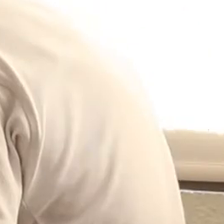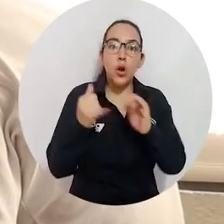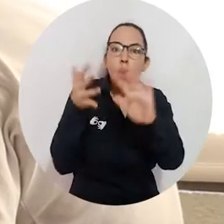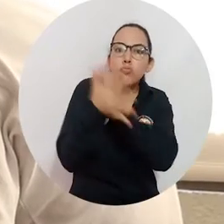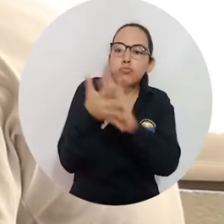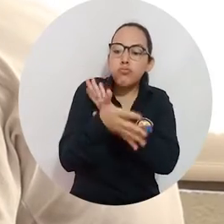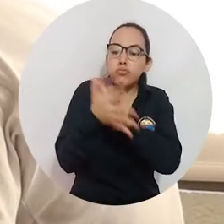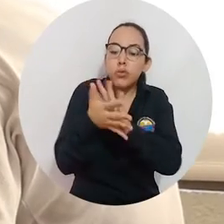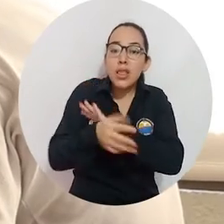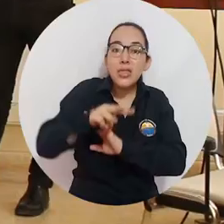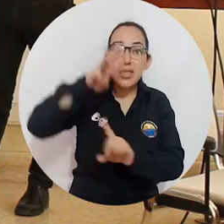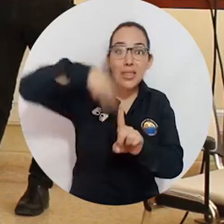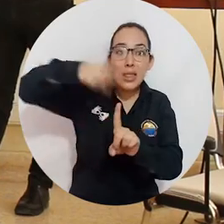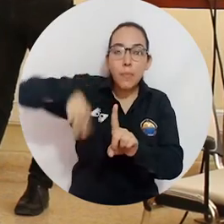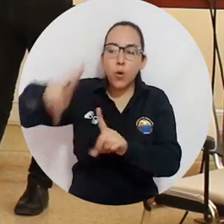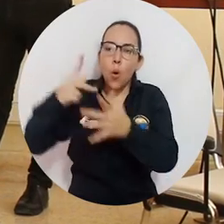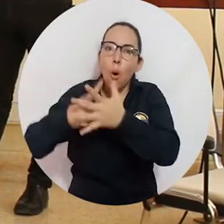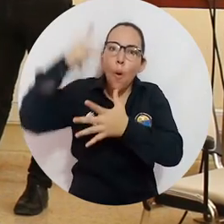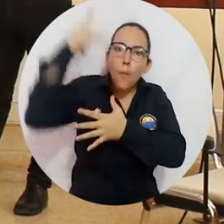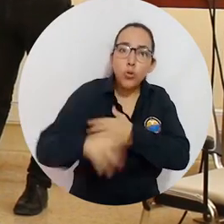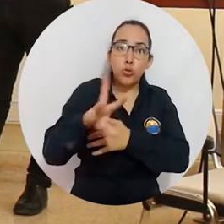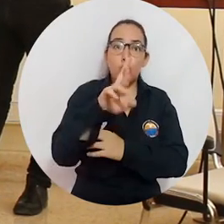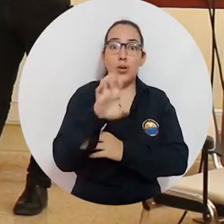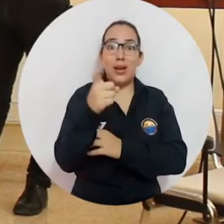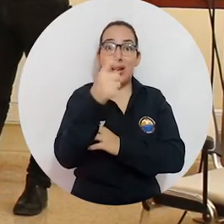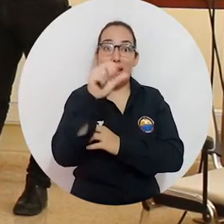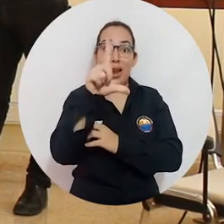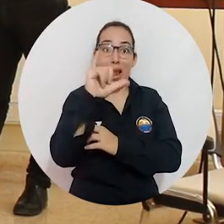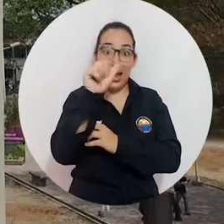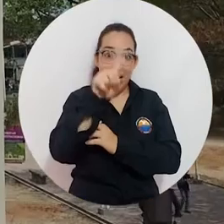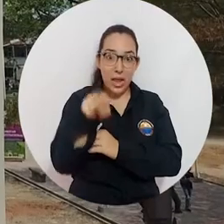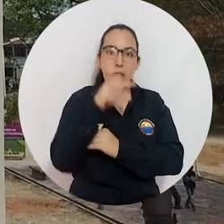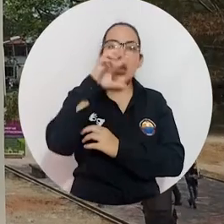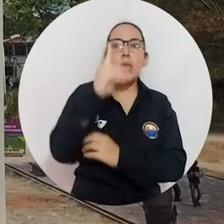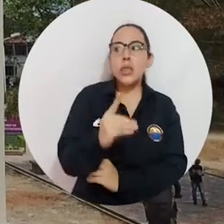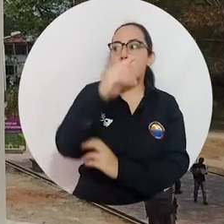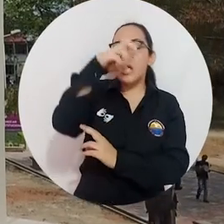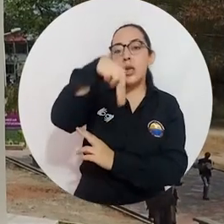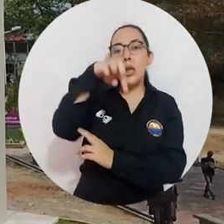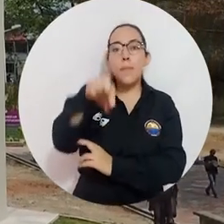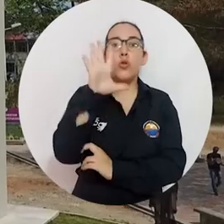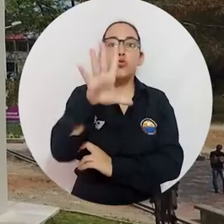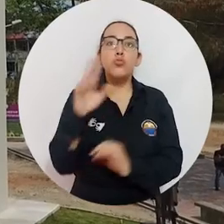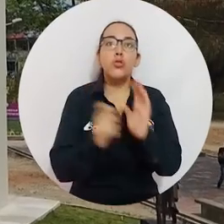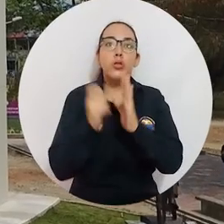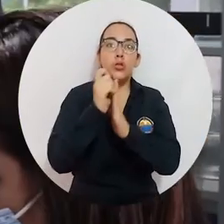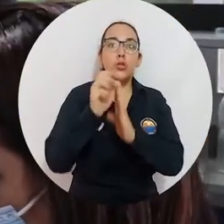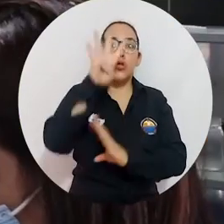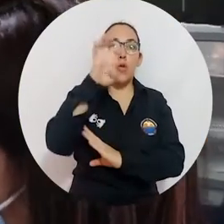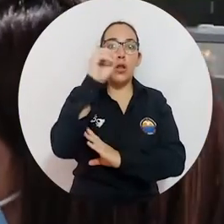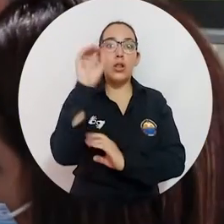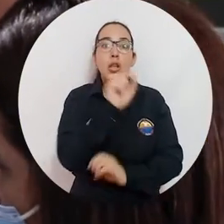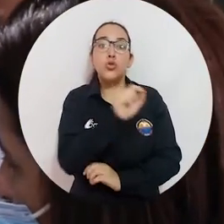En el reciente informe trimestral del Índice de Gestión de Proyectos de Regalías del DNP, la Alma Mater logró un puntaje de 93 sobre